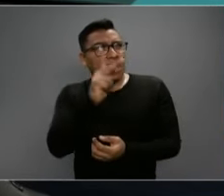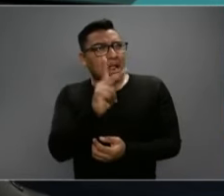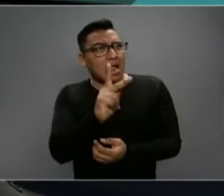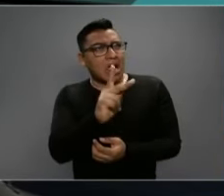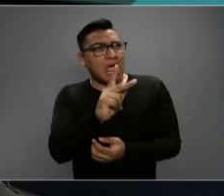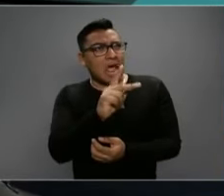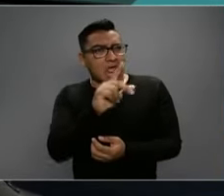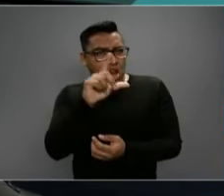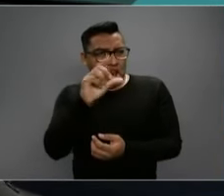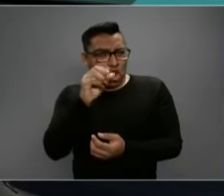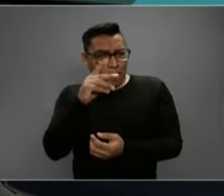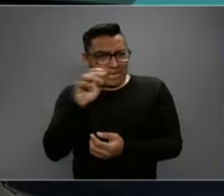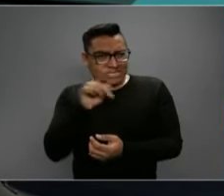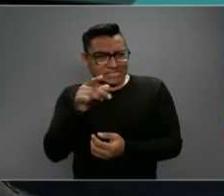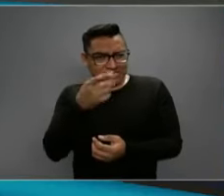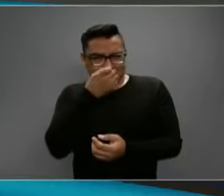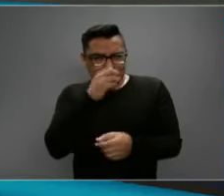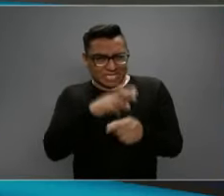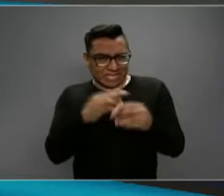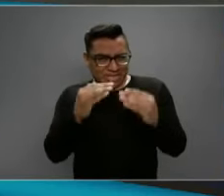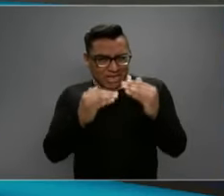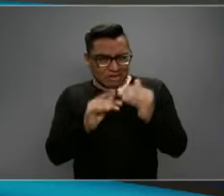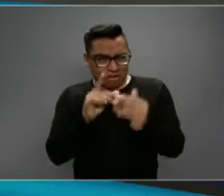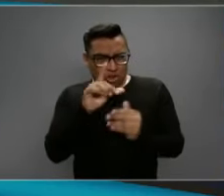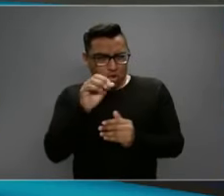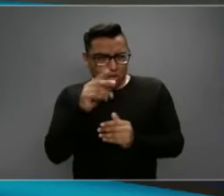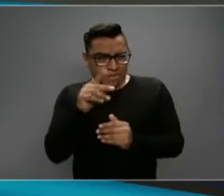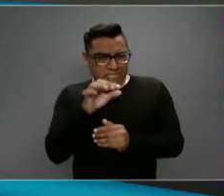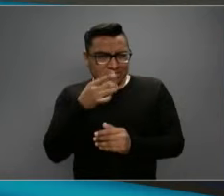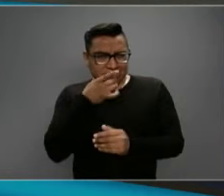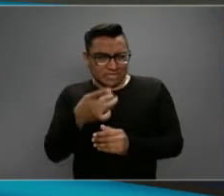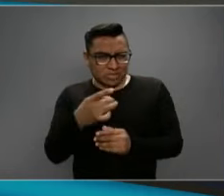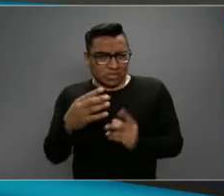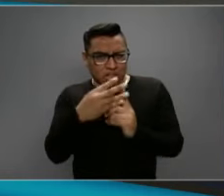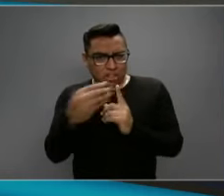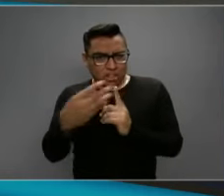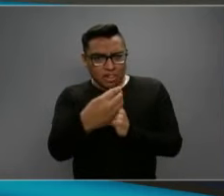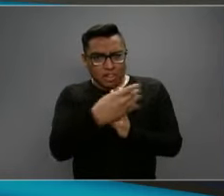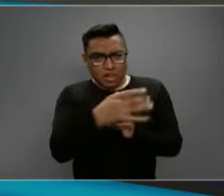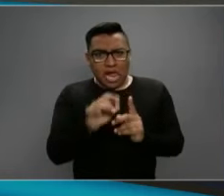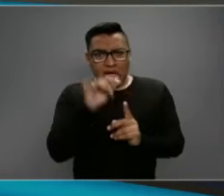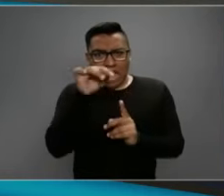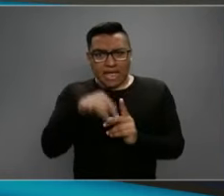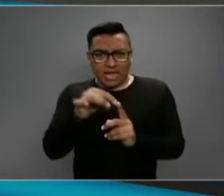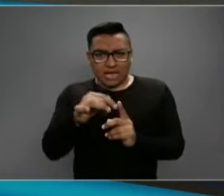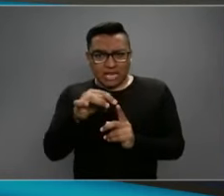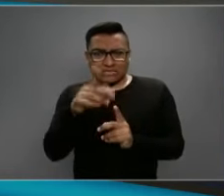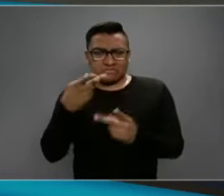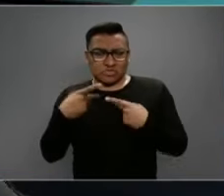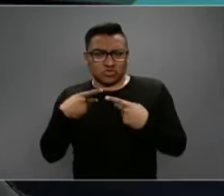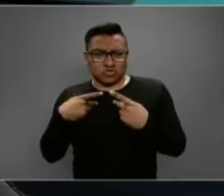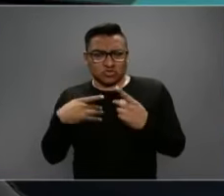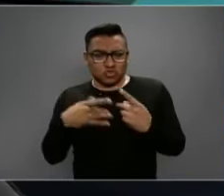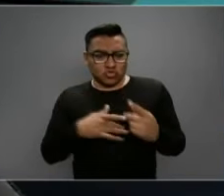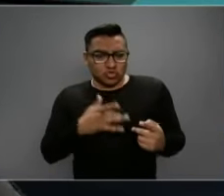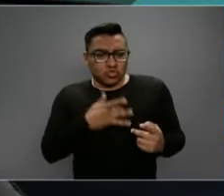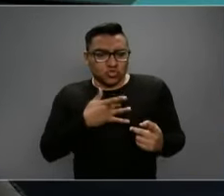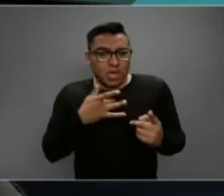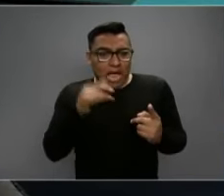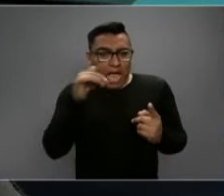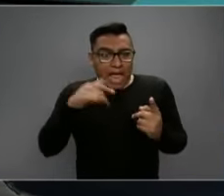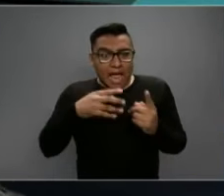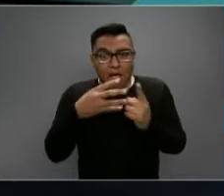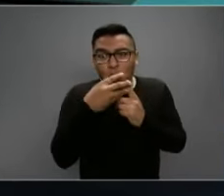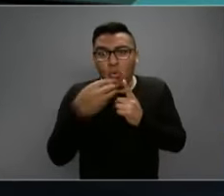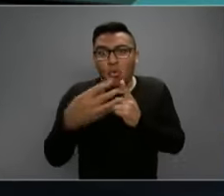dijo que el periodo relevante de contagiosidad comienza en el momento en que empieza a tener síntomas. Correcto. Pero también